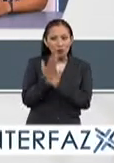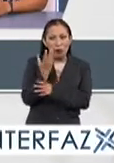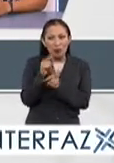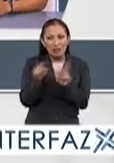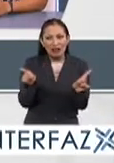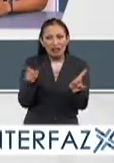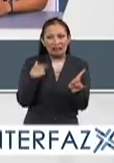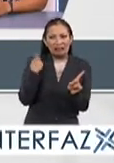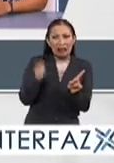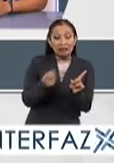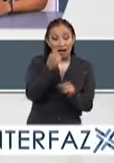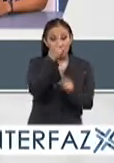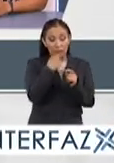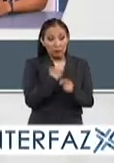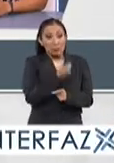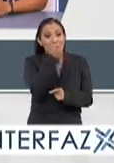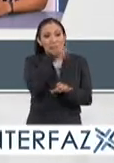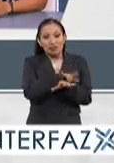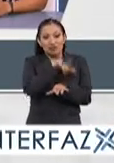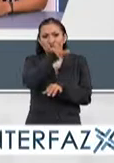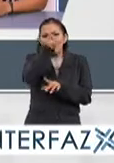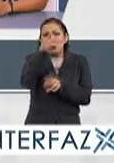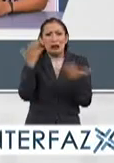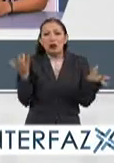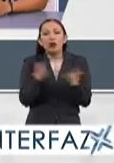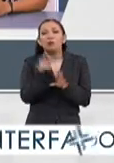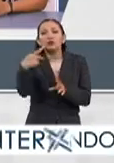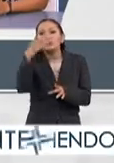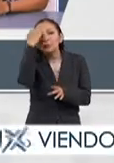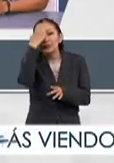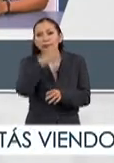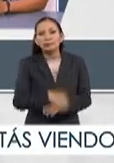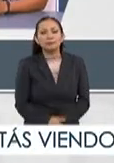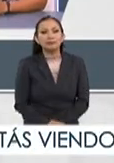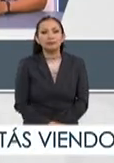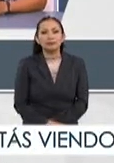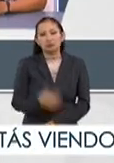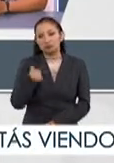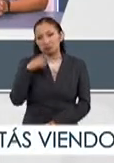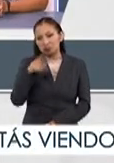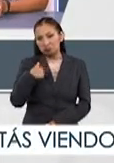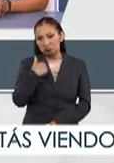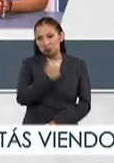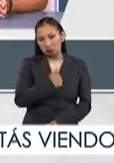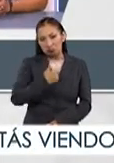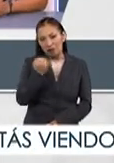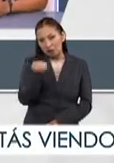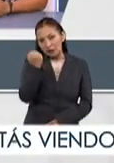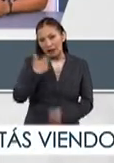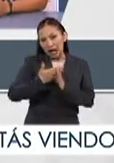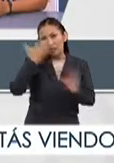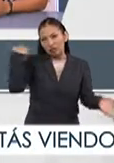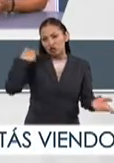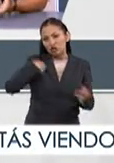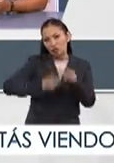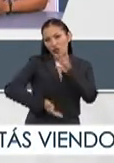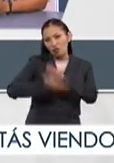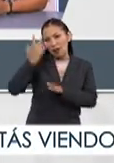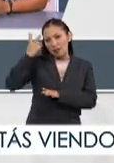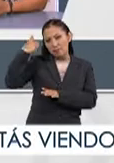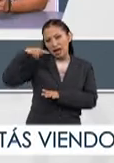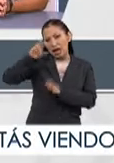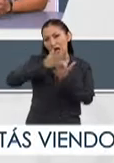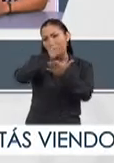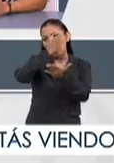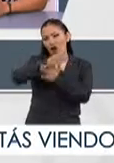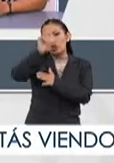distinto. Incluso había gente que por primera vez viajaba en un avión. ¿Cómo fue tu experiencia? Bueno, afortunadamente ya anteriormente había viajado al